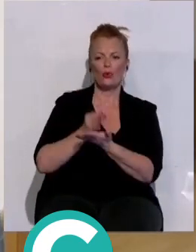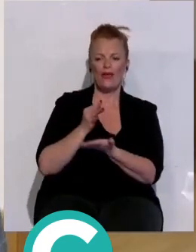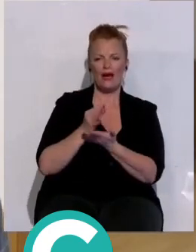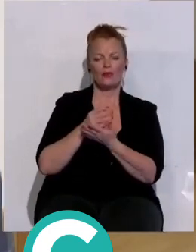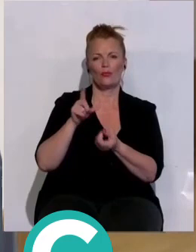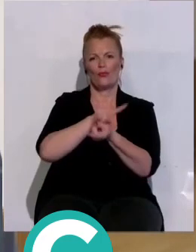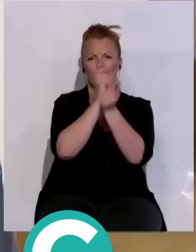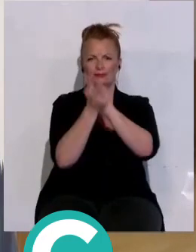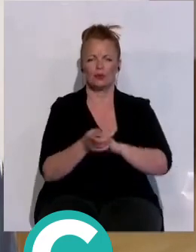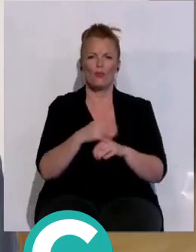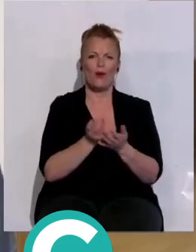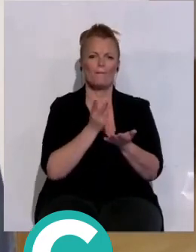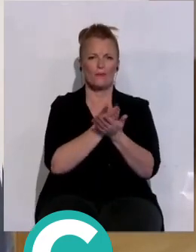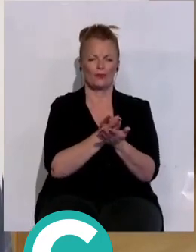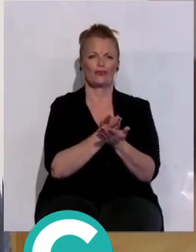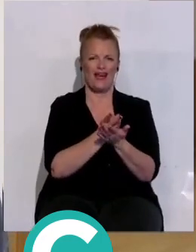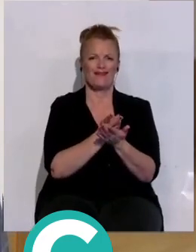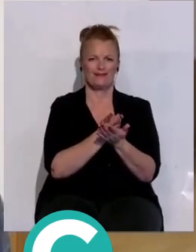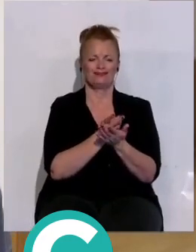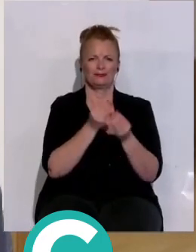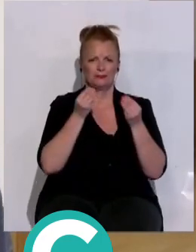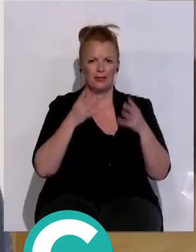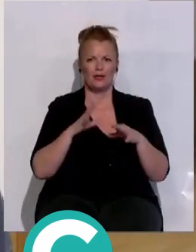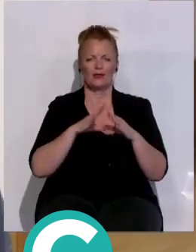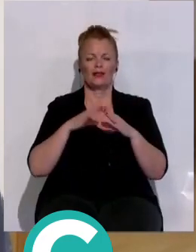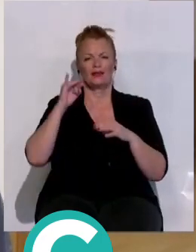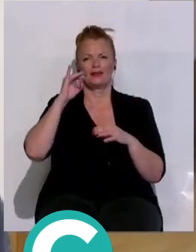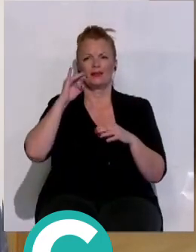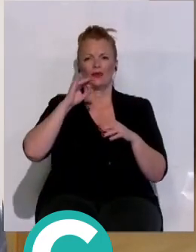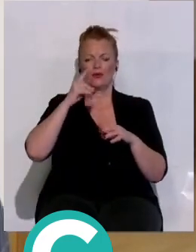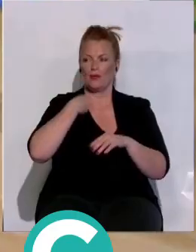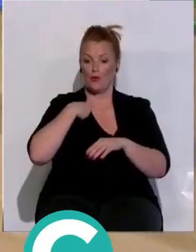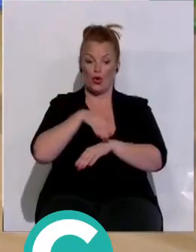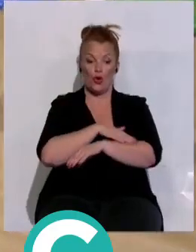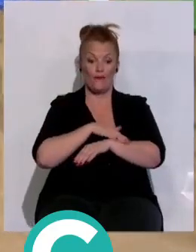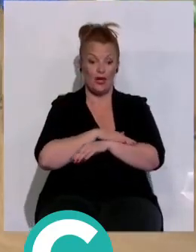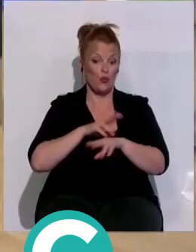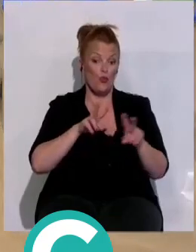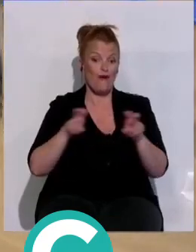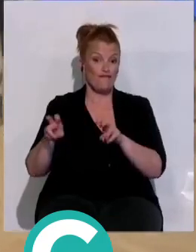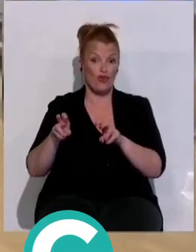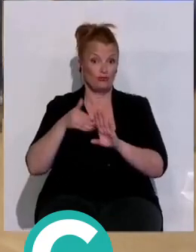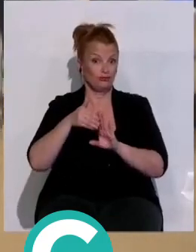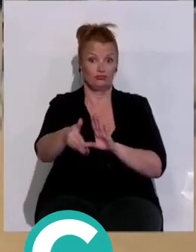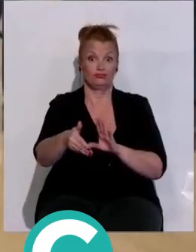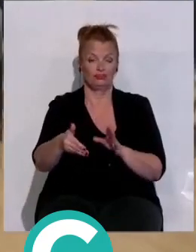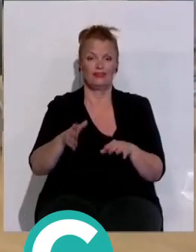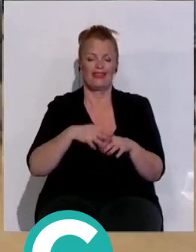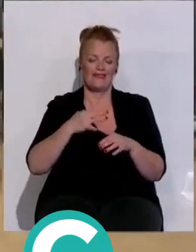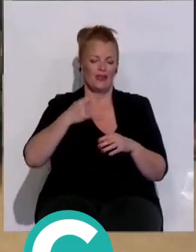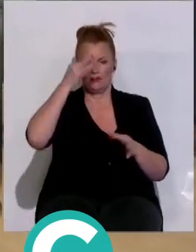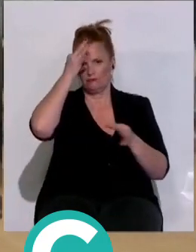que apueste por ciudad y no ponemos el cultivo turístico. Yo creo que el nuevo gobierno que entre tiene que ser tajante